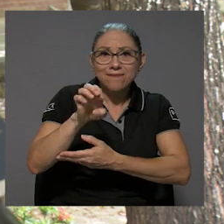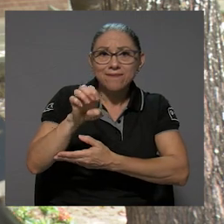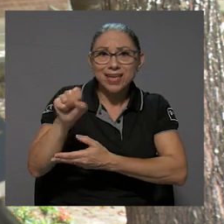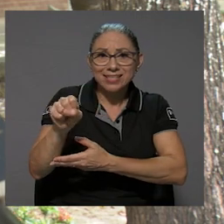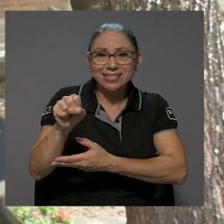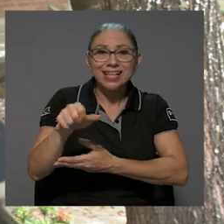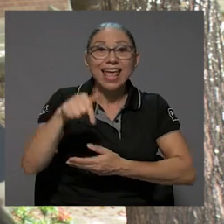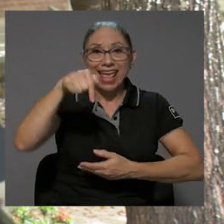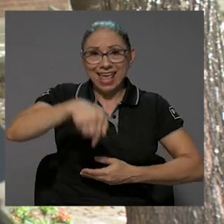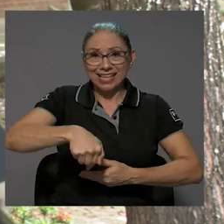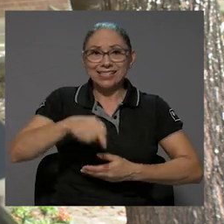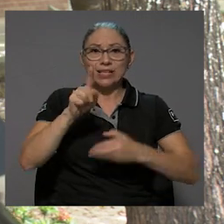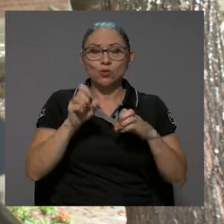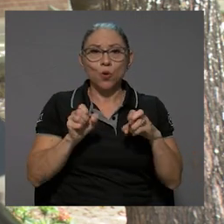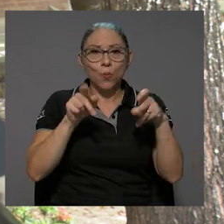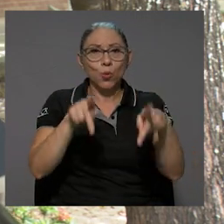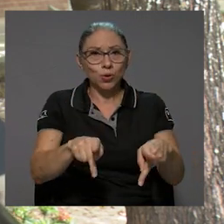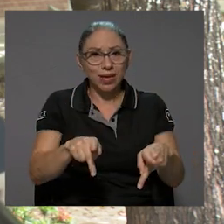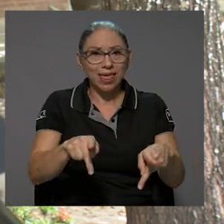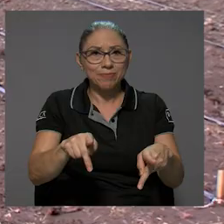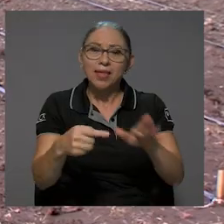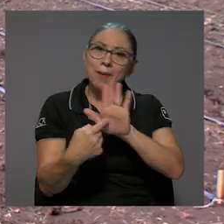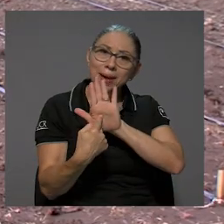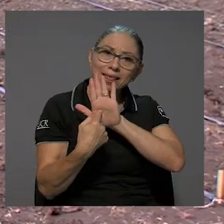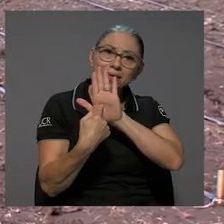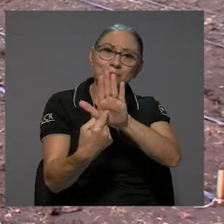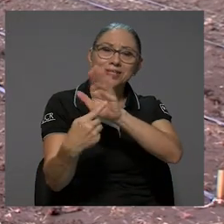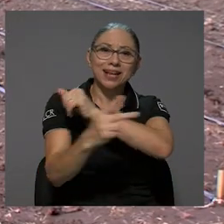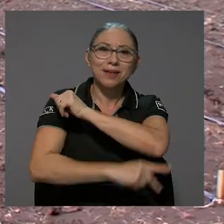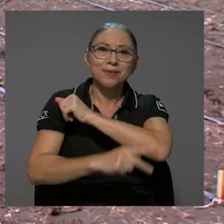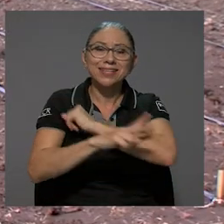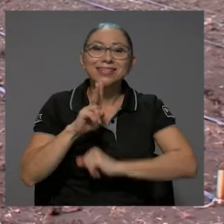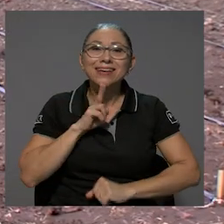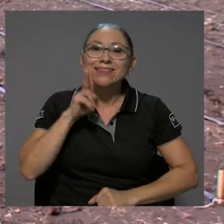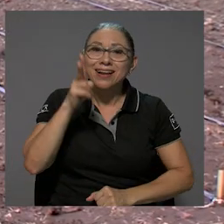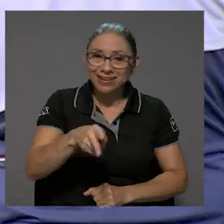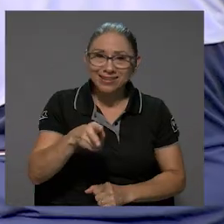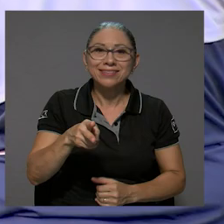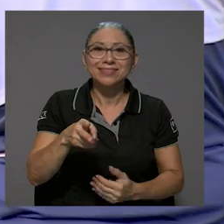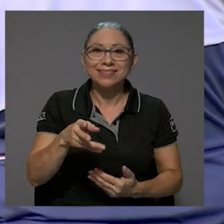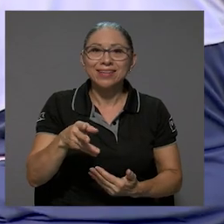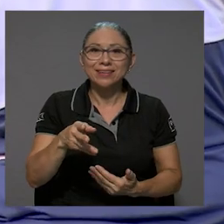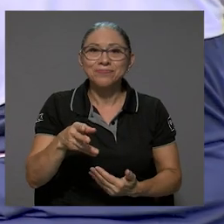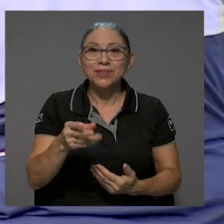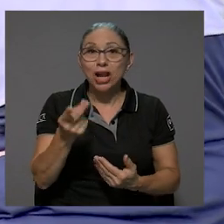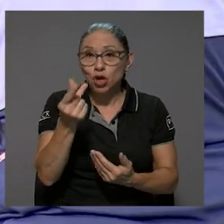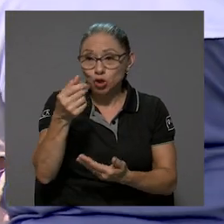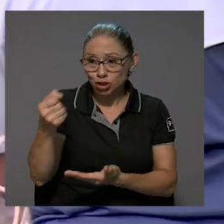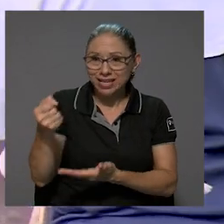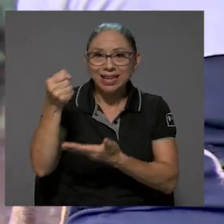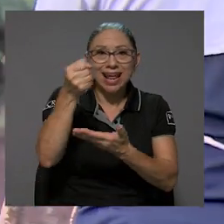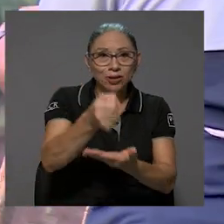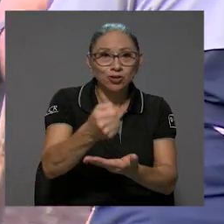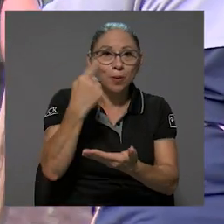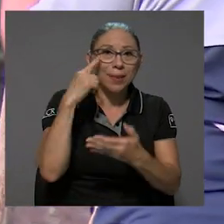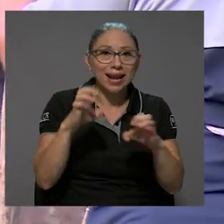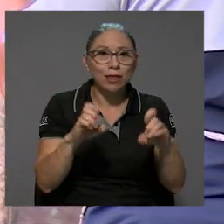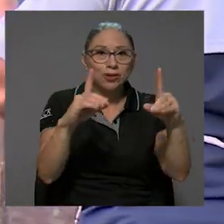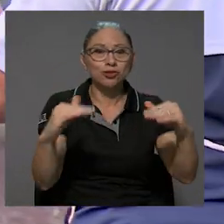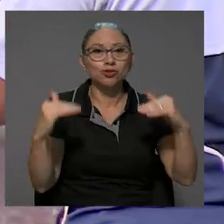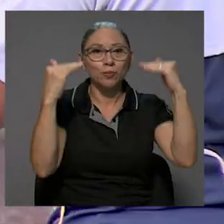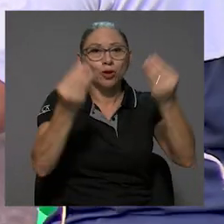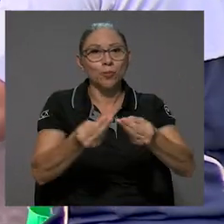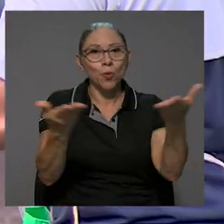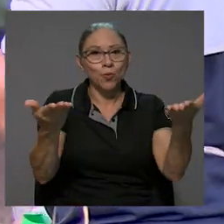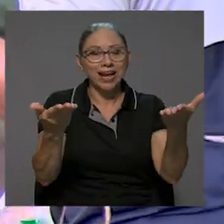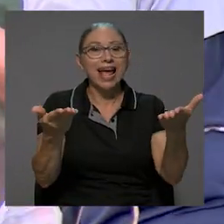esta es una oportunidad para demostrarle al país que realmente los dineros destinados a la